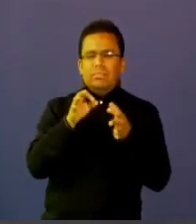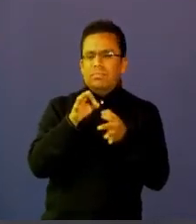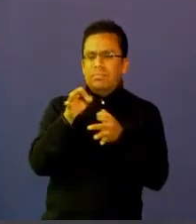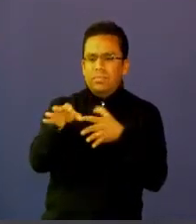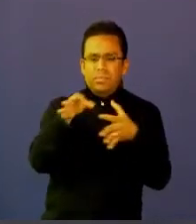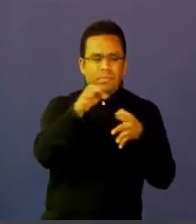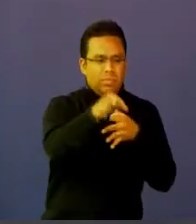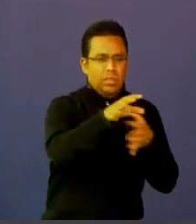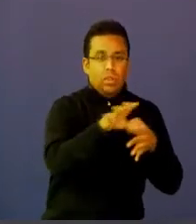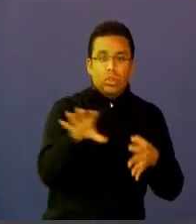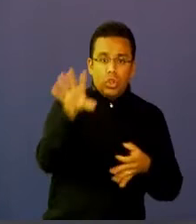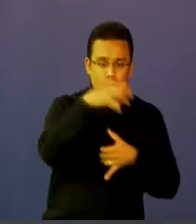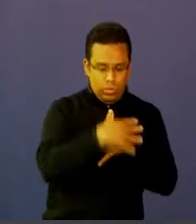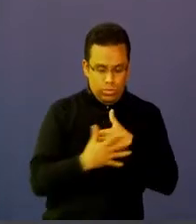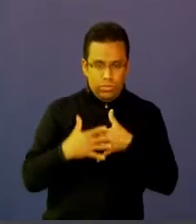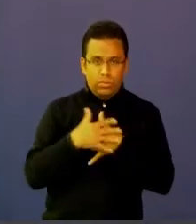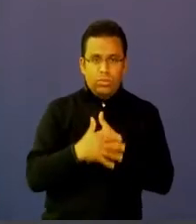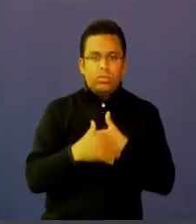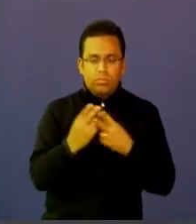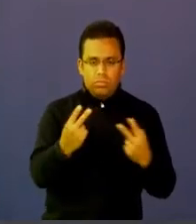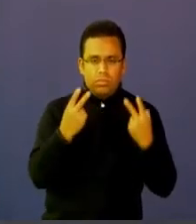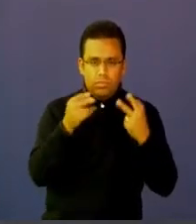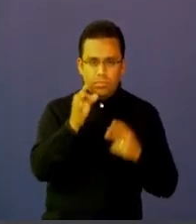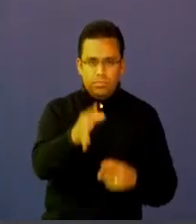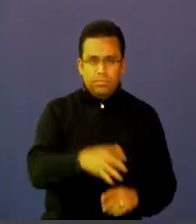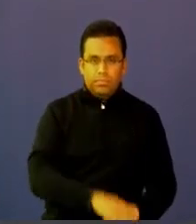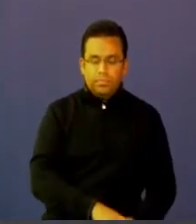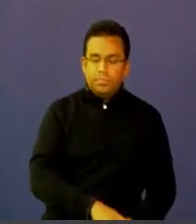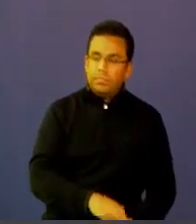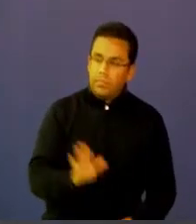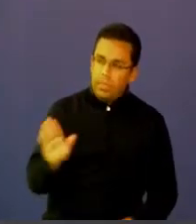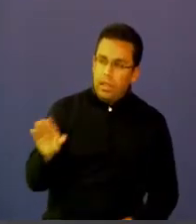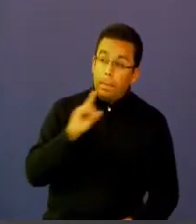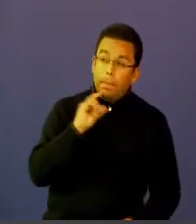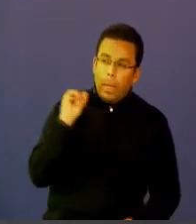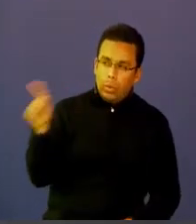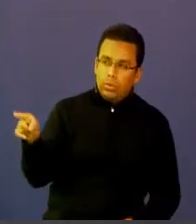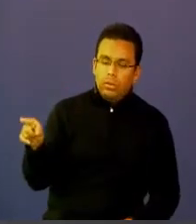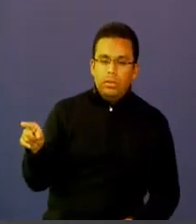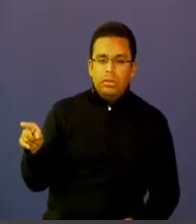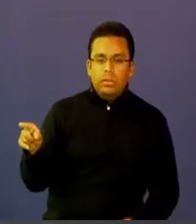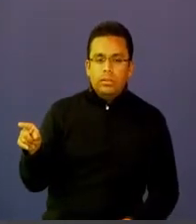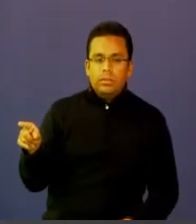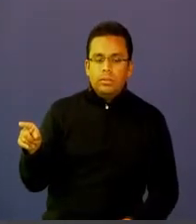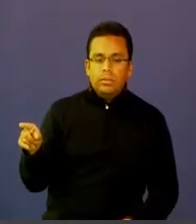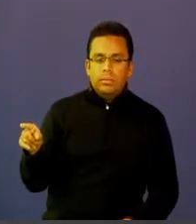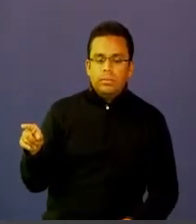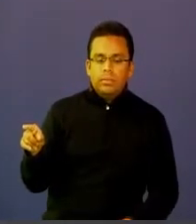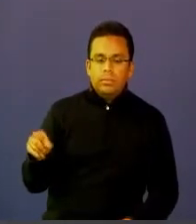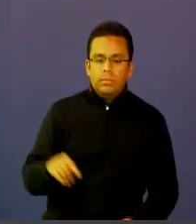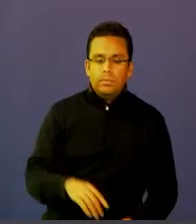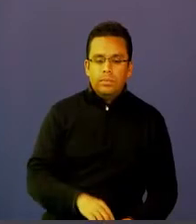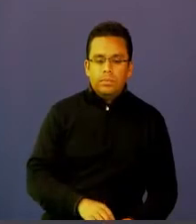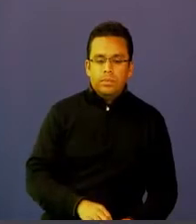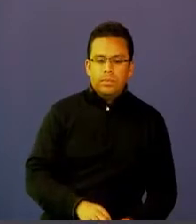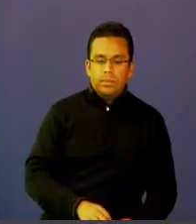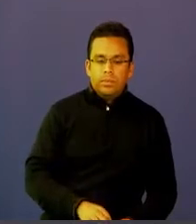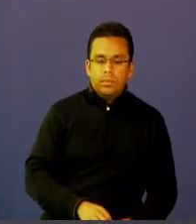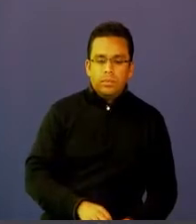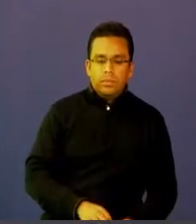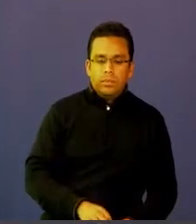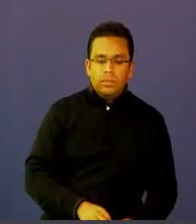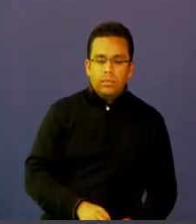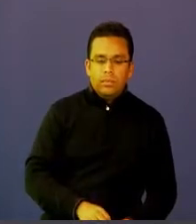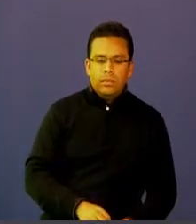vienen algunas preguntas Carlos una por ejemplo dice ¿cómo motivar a los docentes que